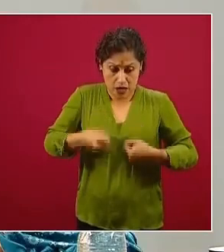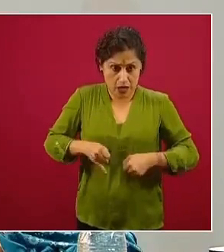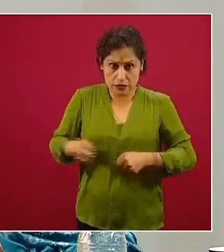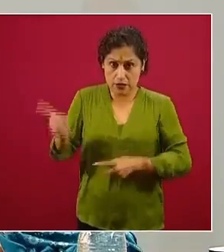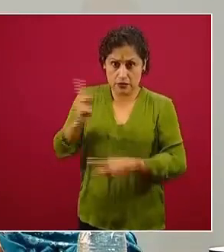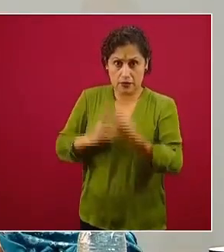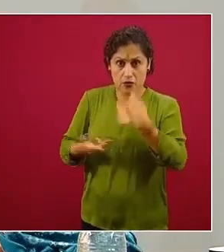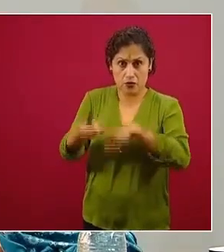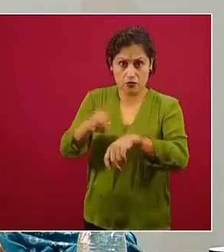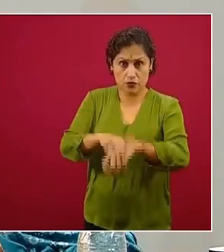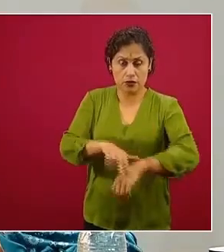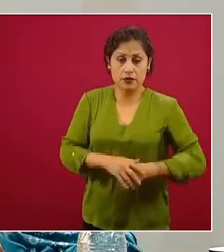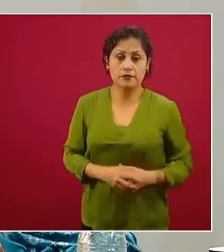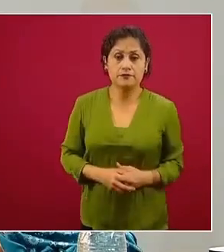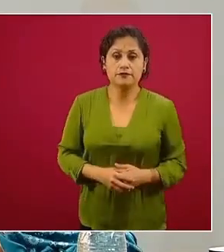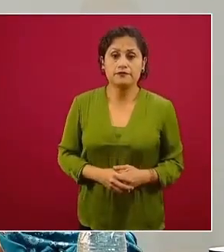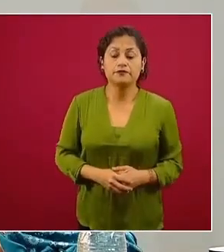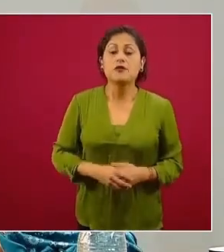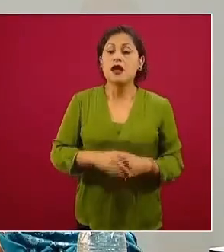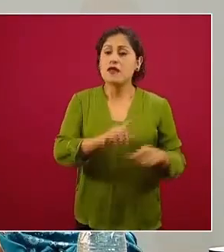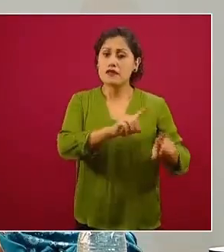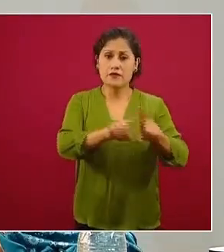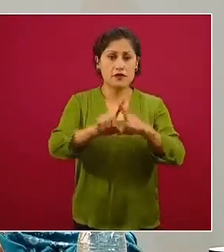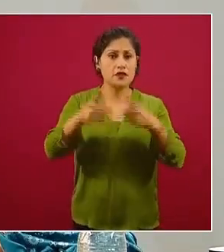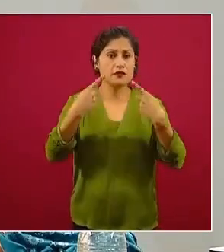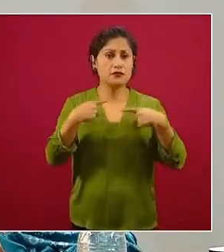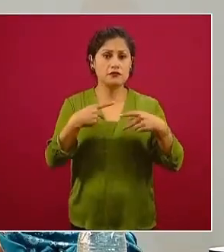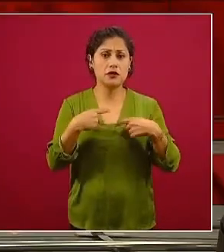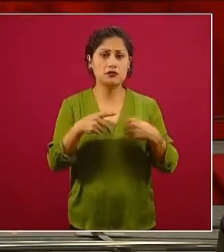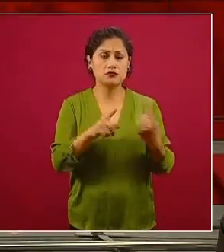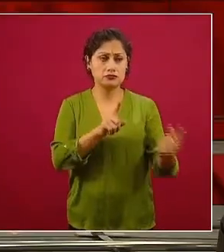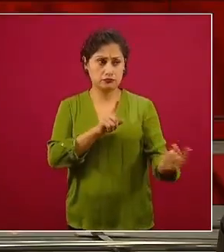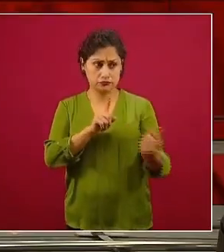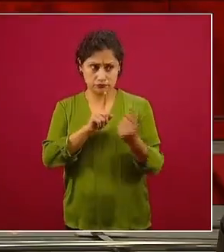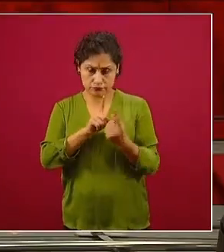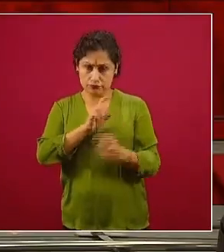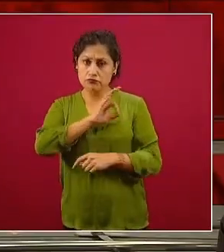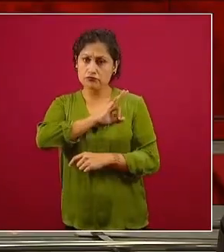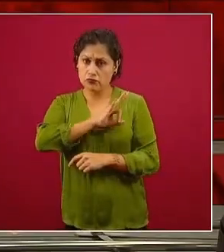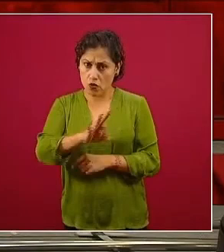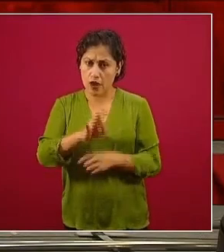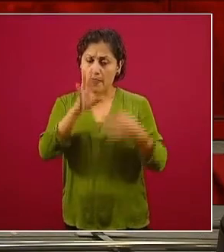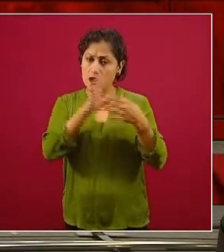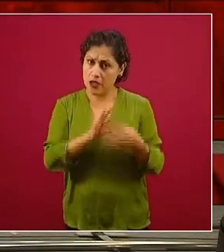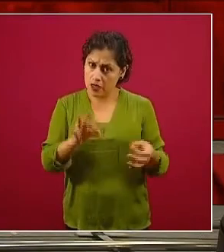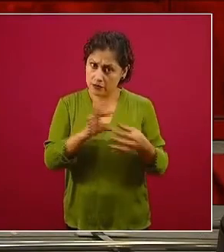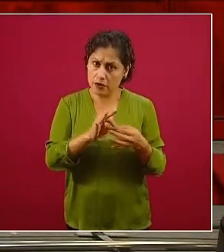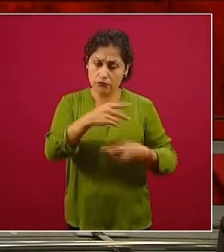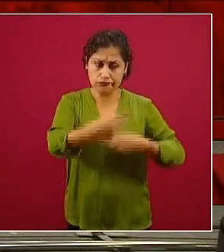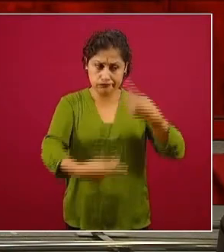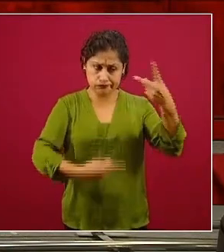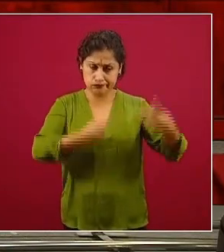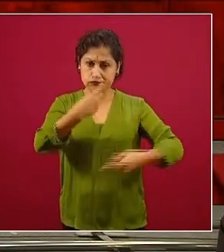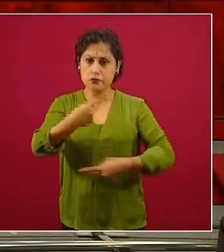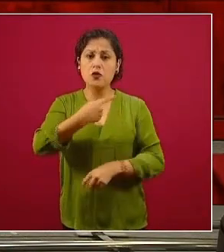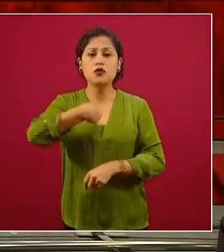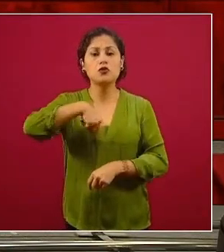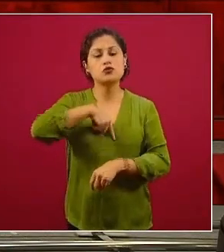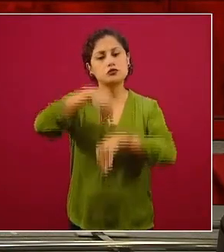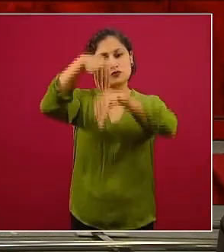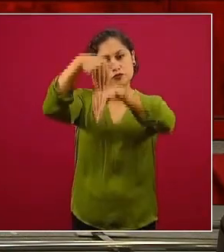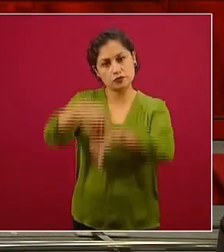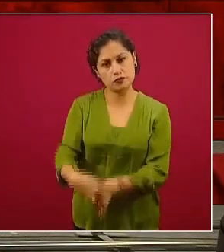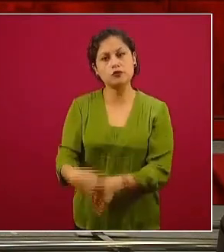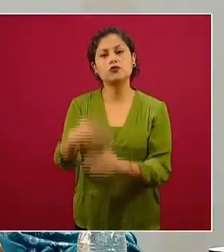Las personas pueden acercarse con nosotros, pueden llamarnos, nosotros siempre estamos para servirles, siempre apegadas al protocolo